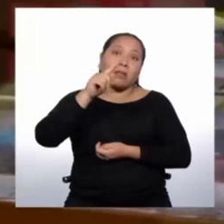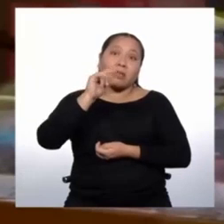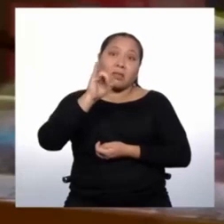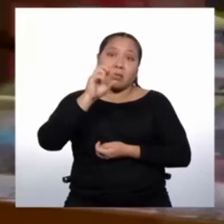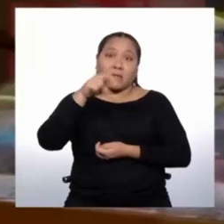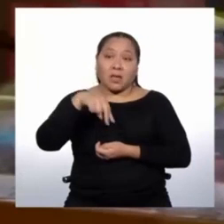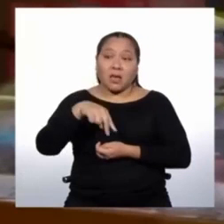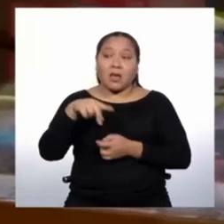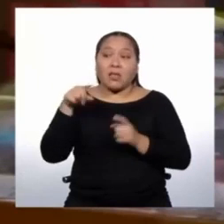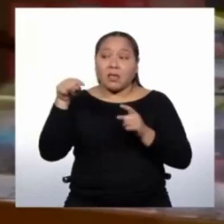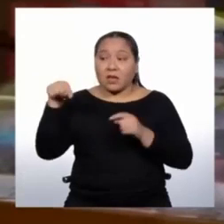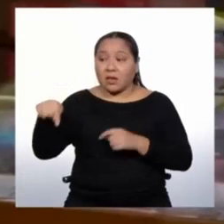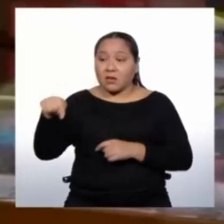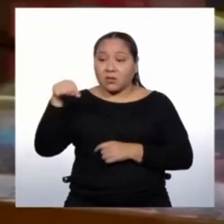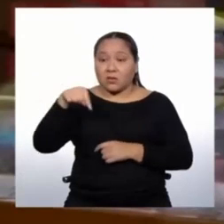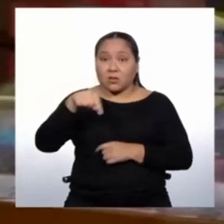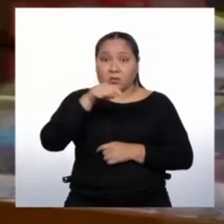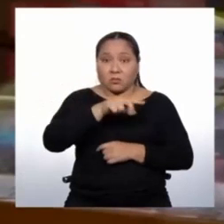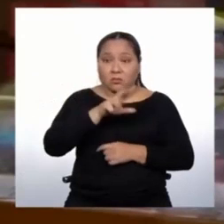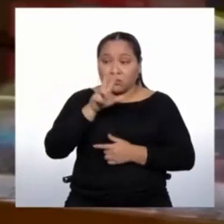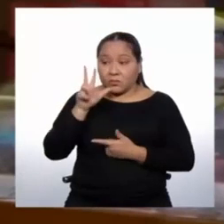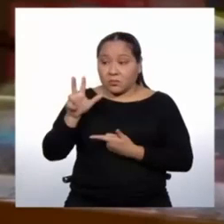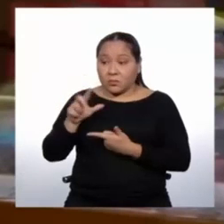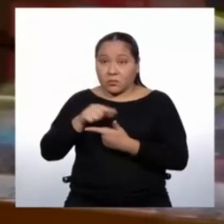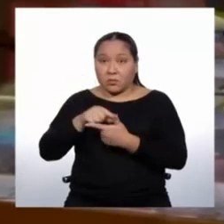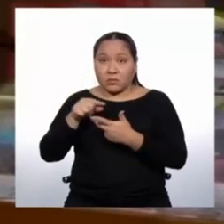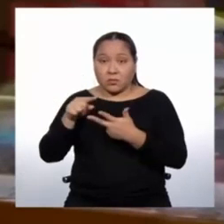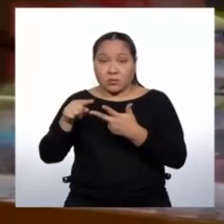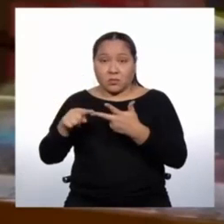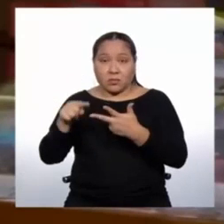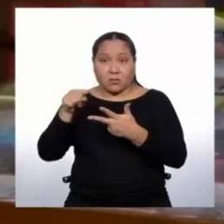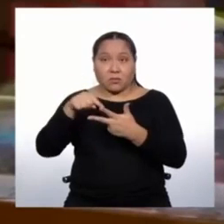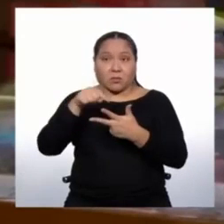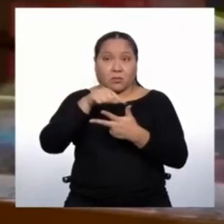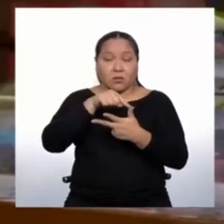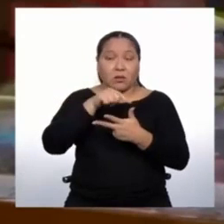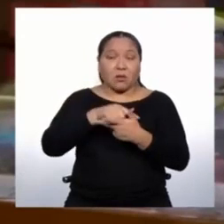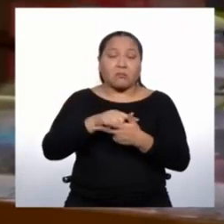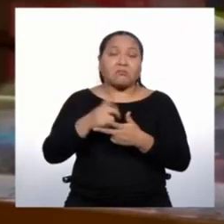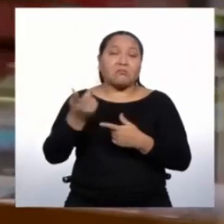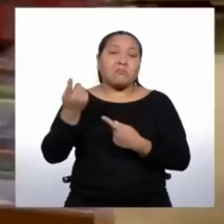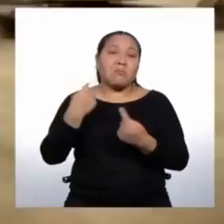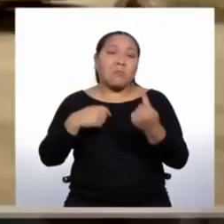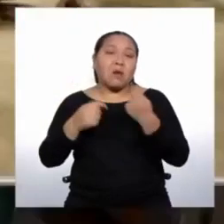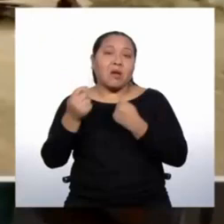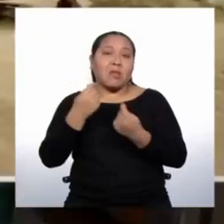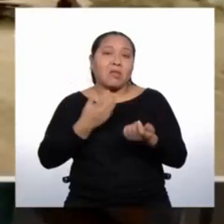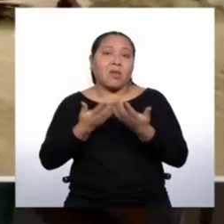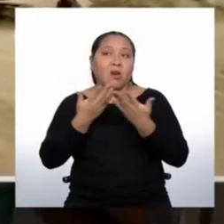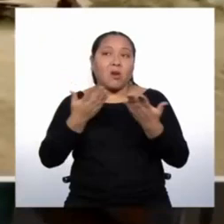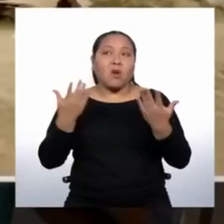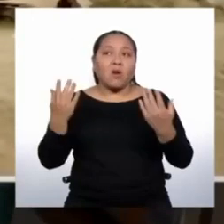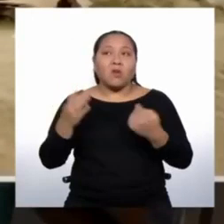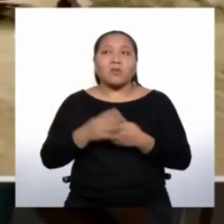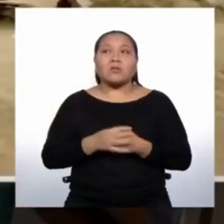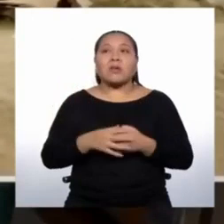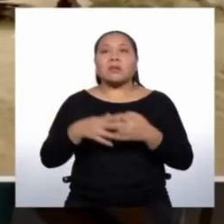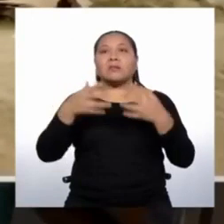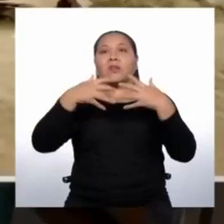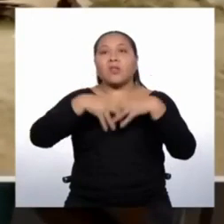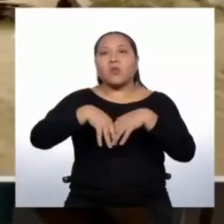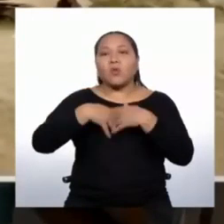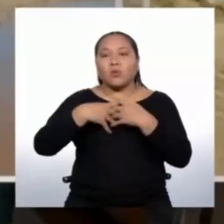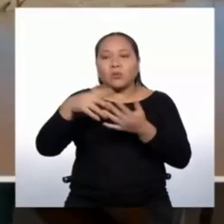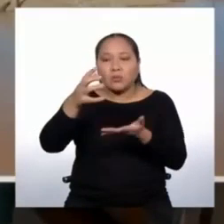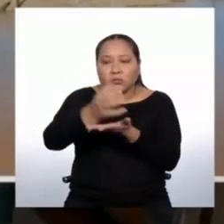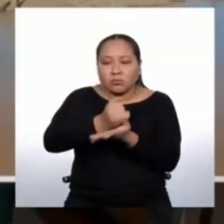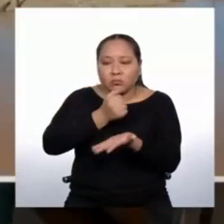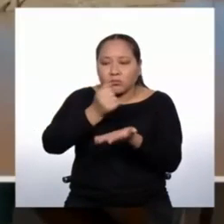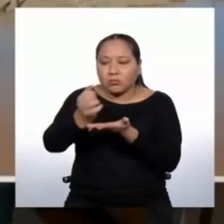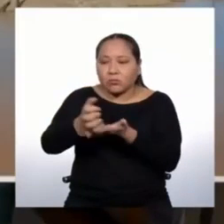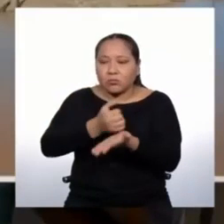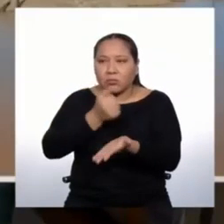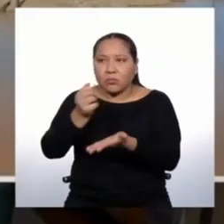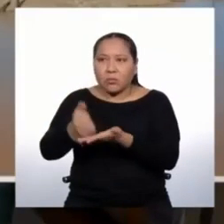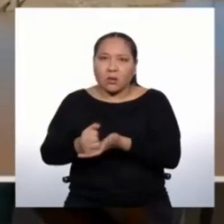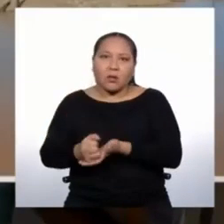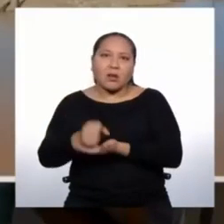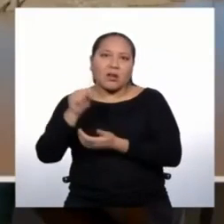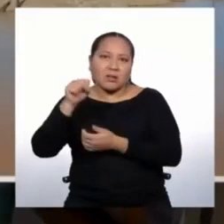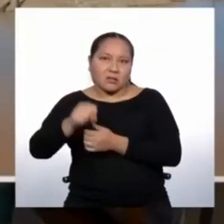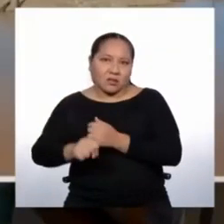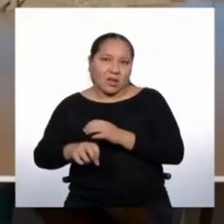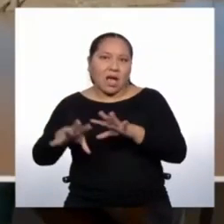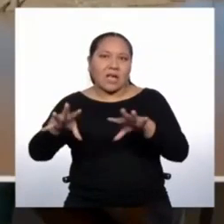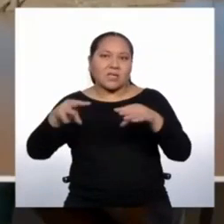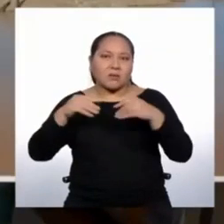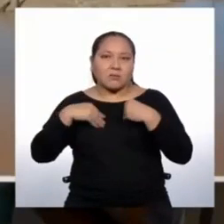regiones, hay una actividad económica importante, de las industrias extractivas, tanto legales como ilegales,